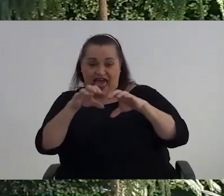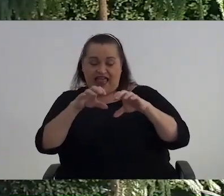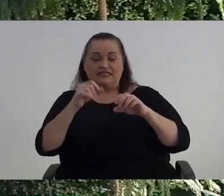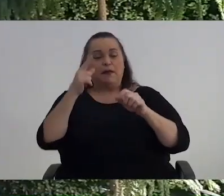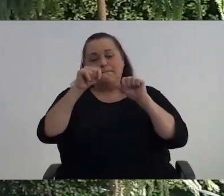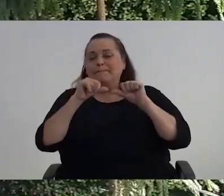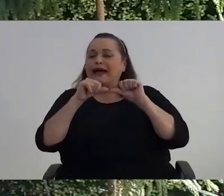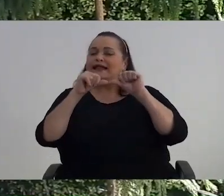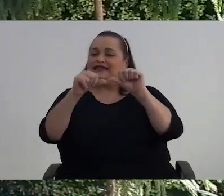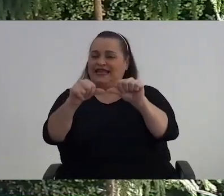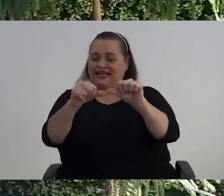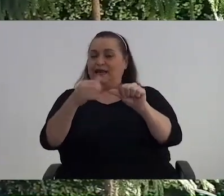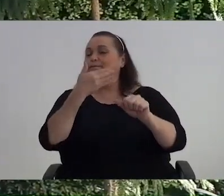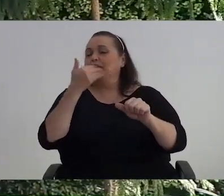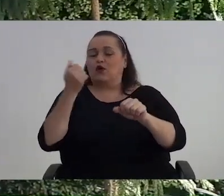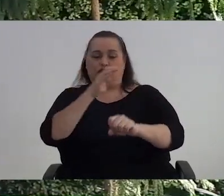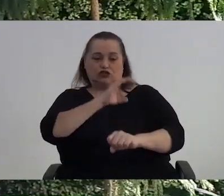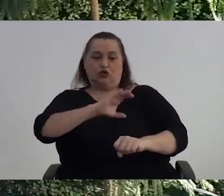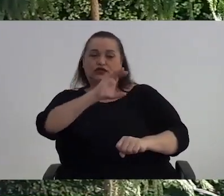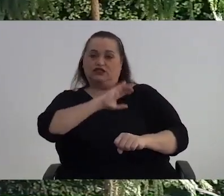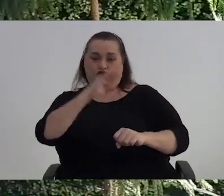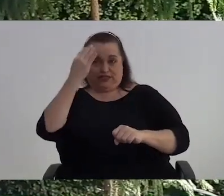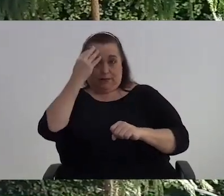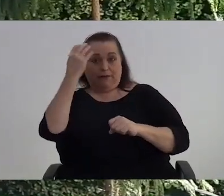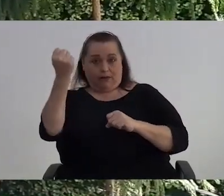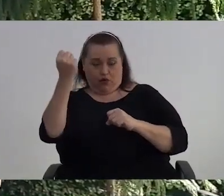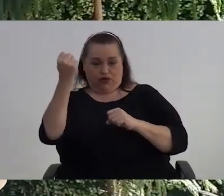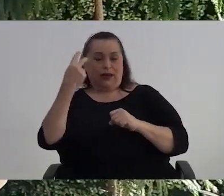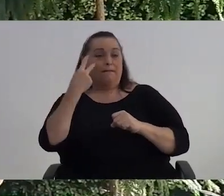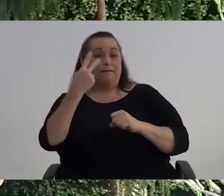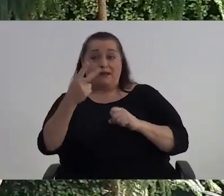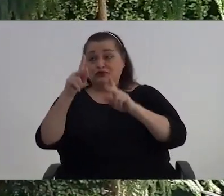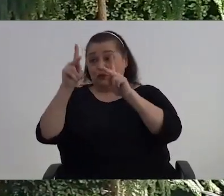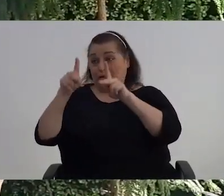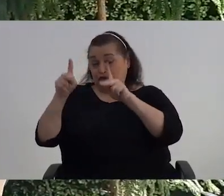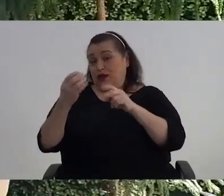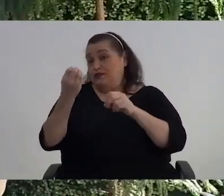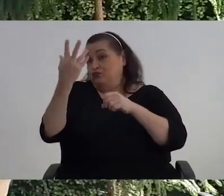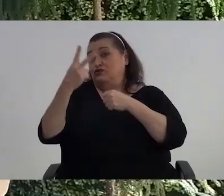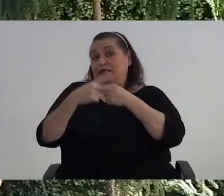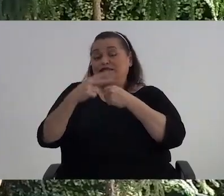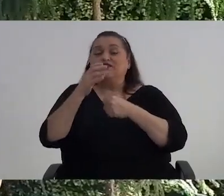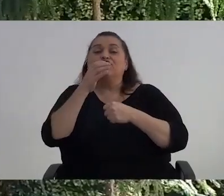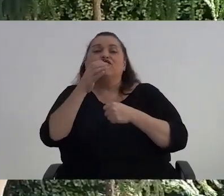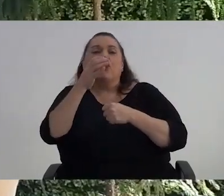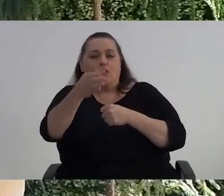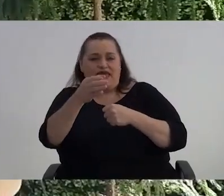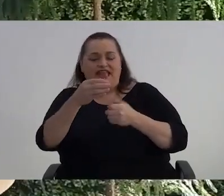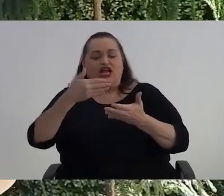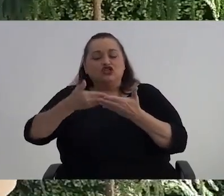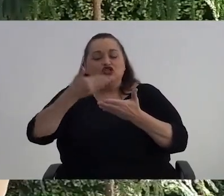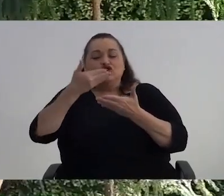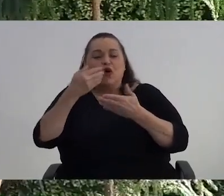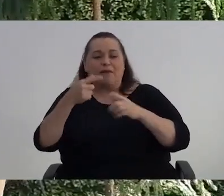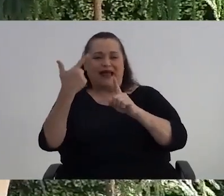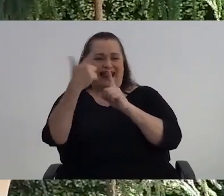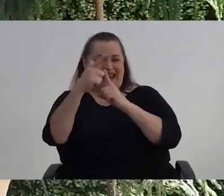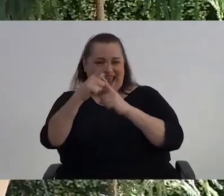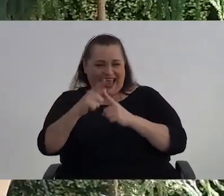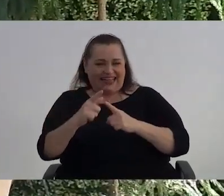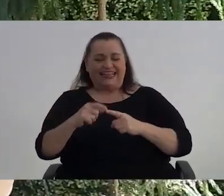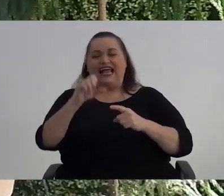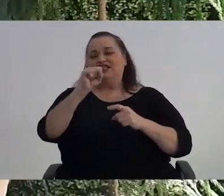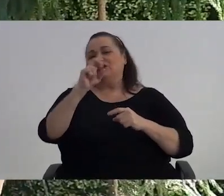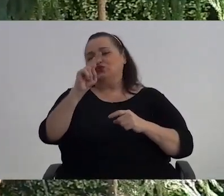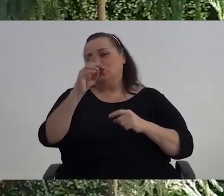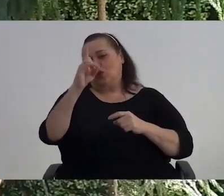mantener En las mejores condiciones Su memoria Entonces Vemos que Muchas veces Recomiendan Sopas de letras Sudocus